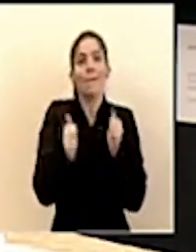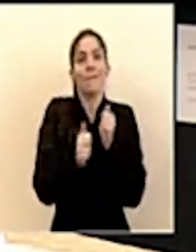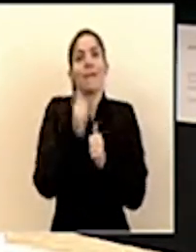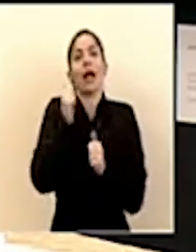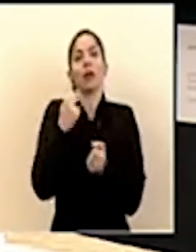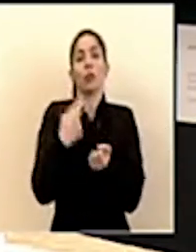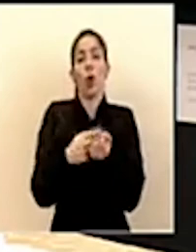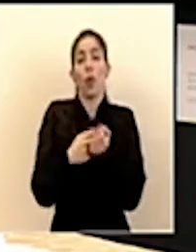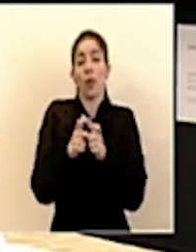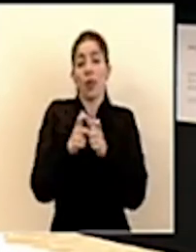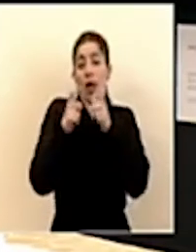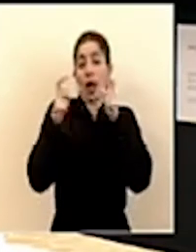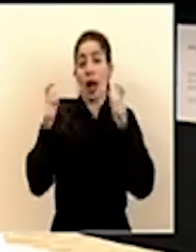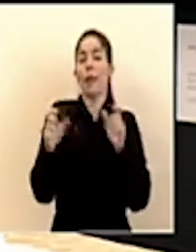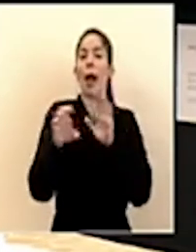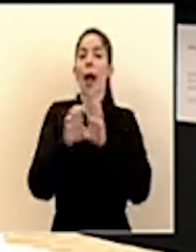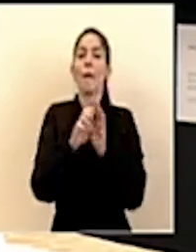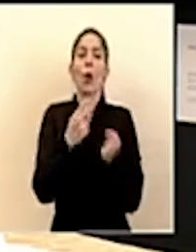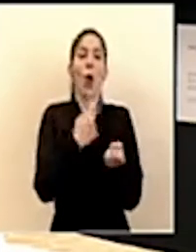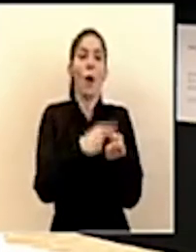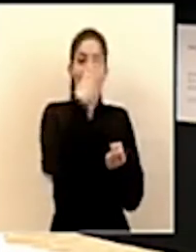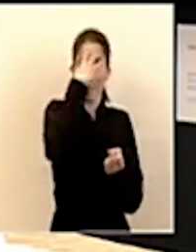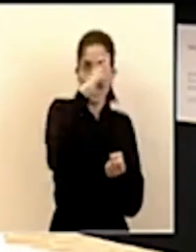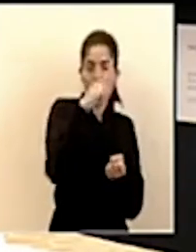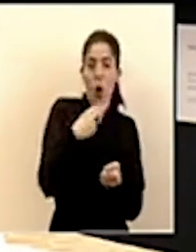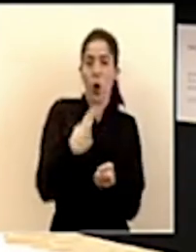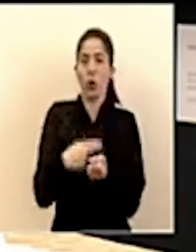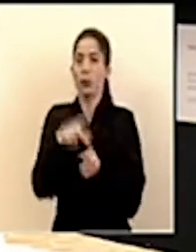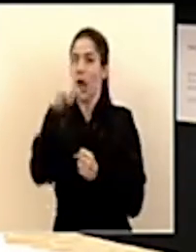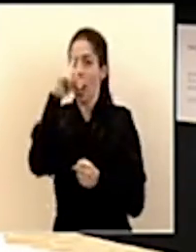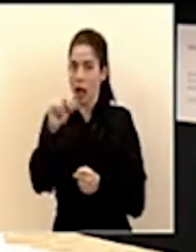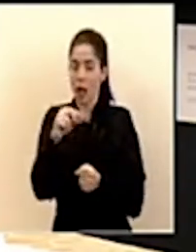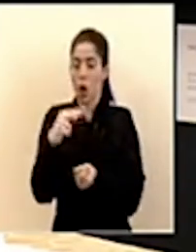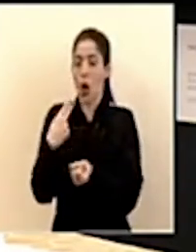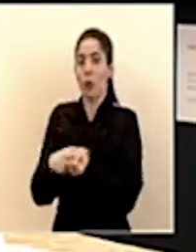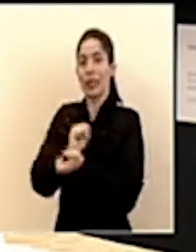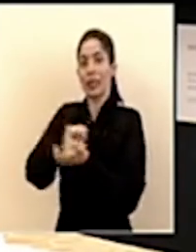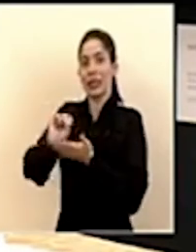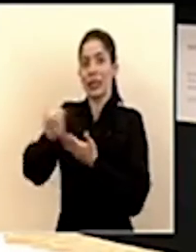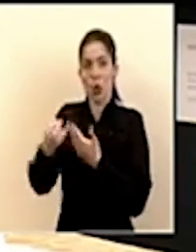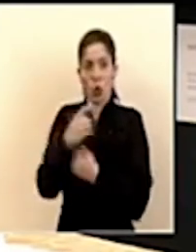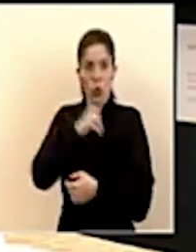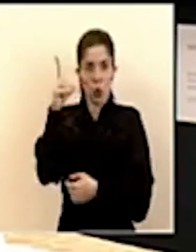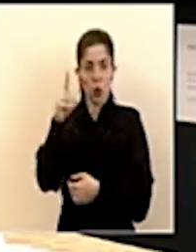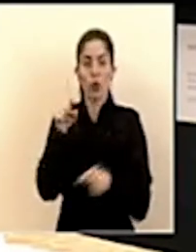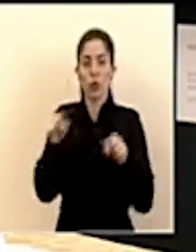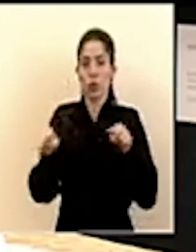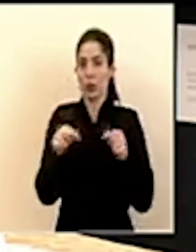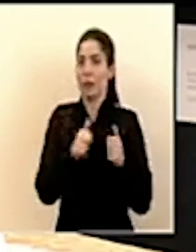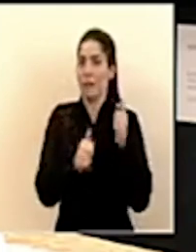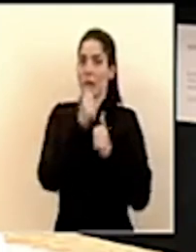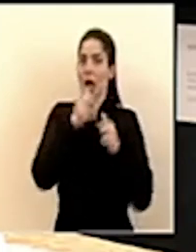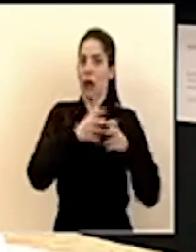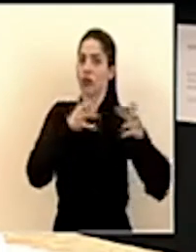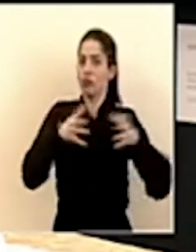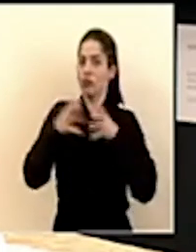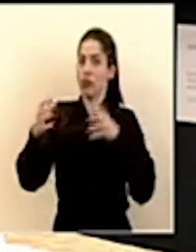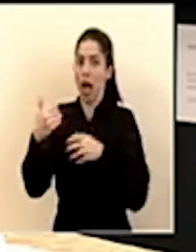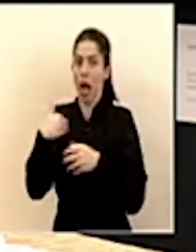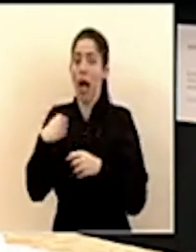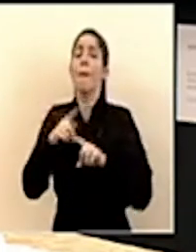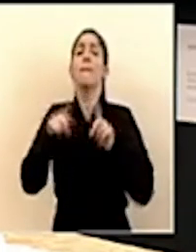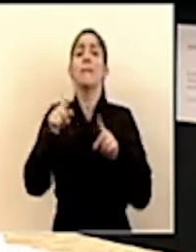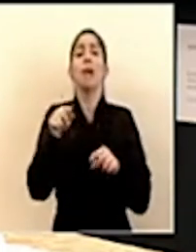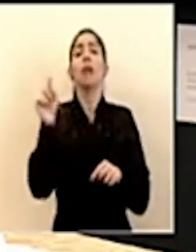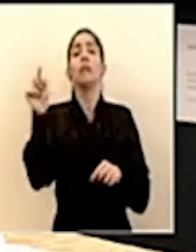hospitales nacionales como el hospital México el hospital Calderón Guardia el hospital San Juan de Dios pero si hay